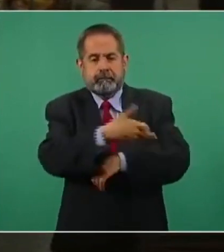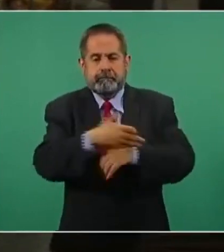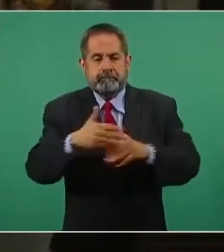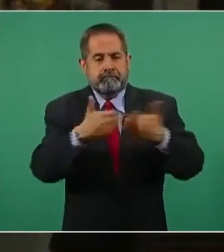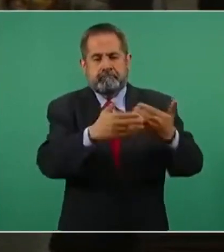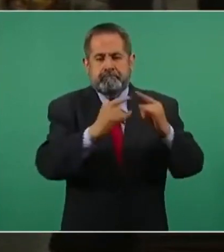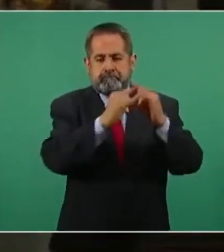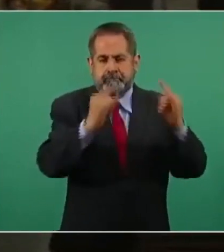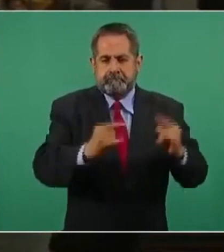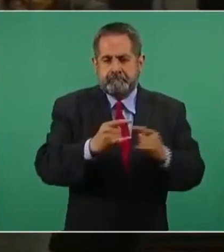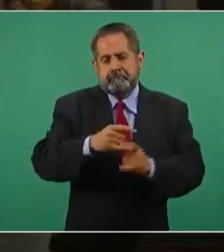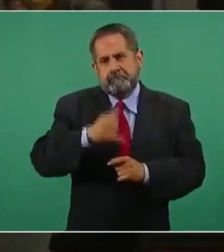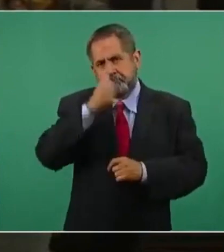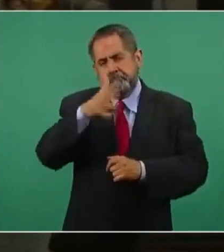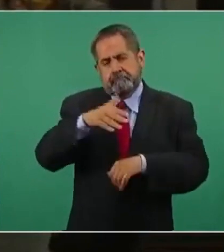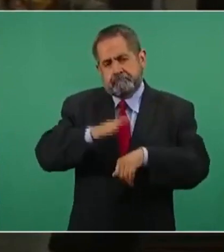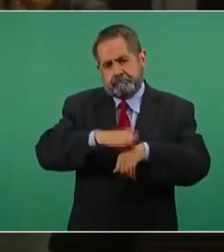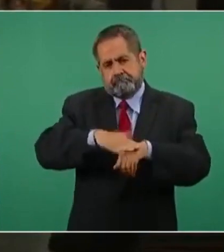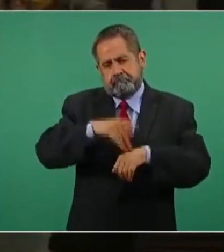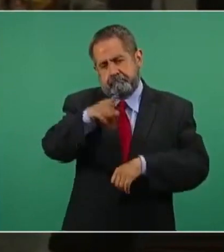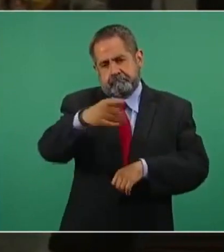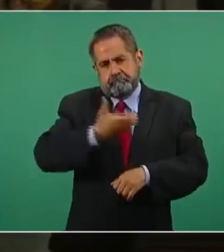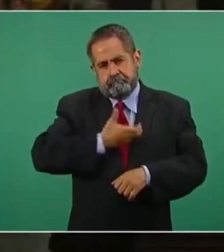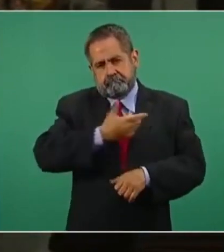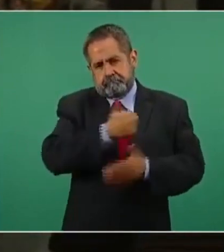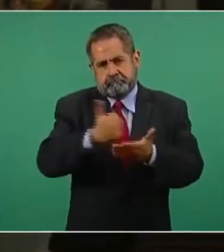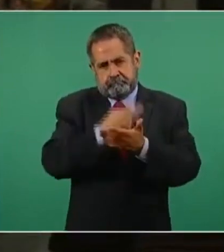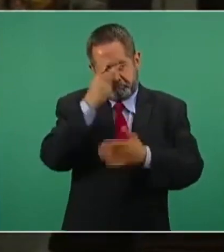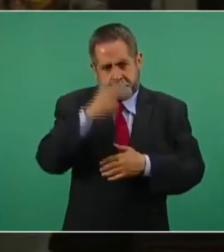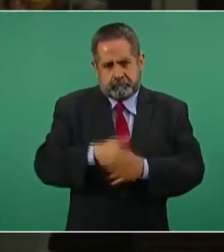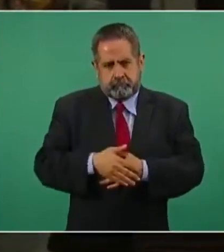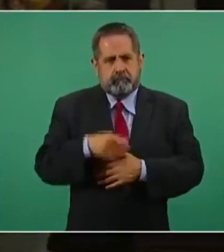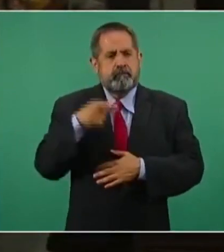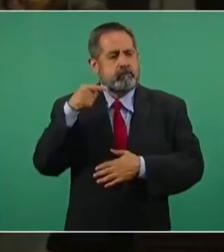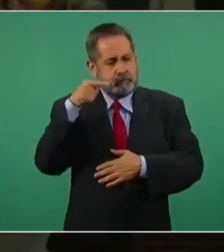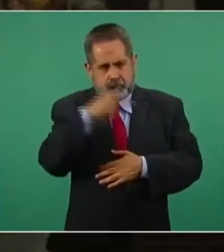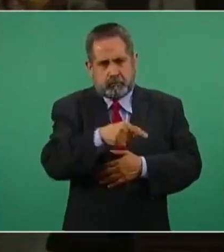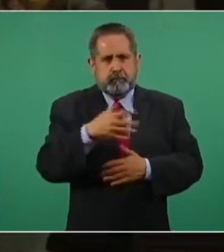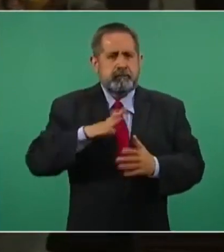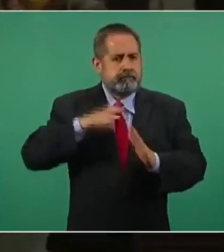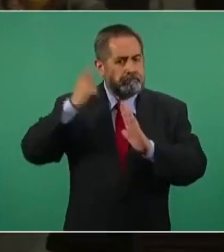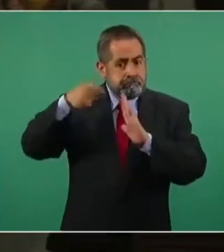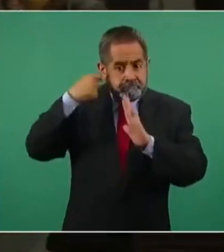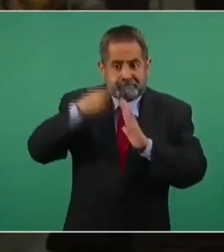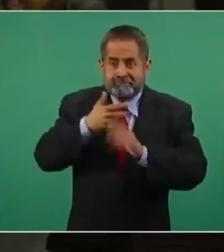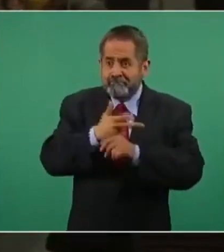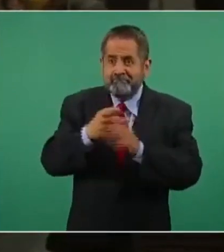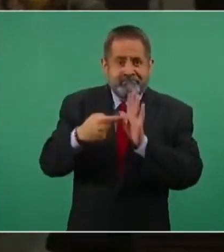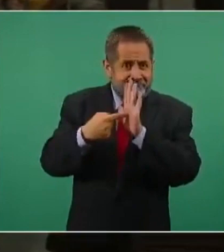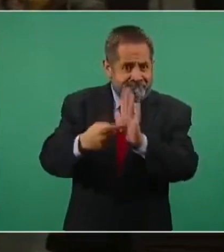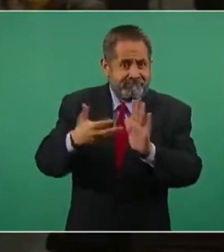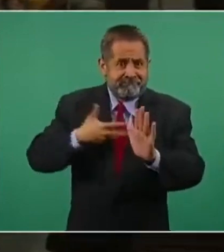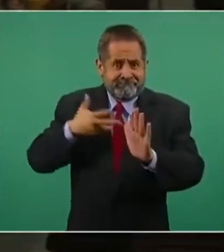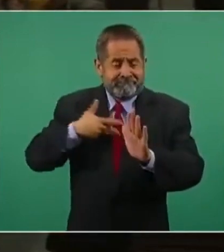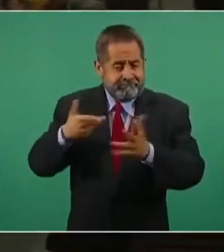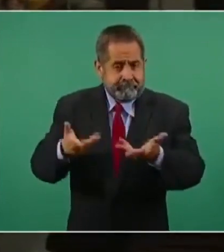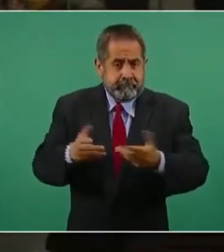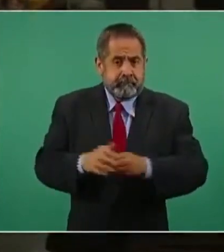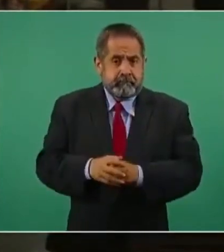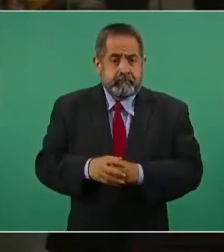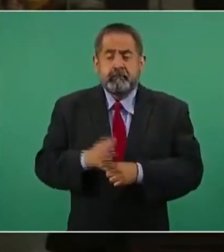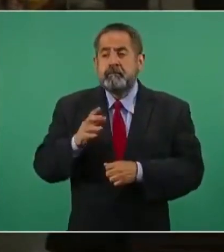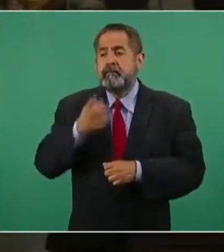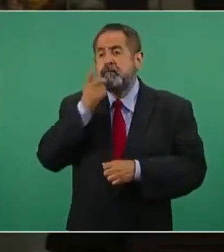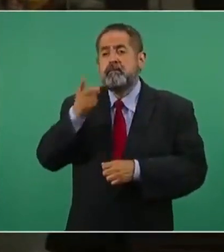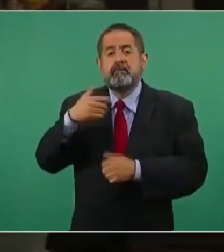en medio del Zócalo de la ciudad, donde se presentaron los videos y se quedó en que se